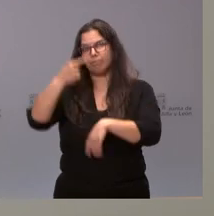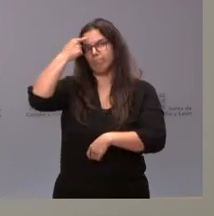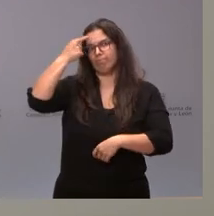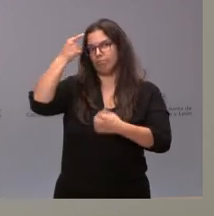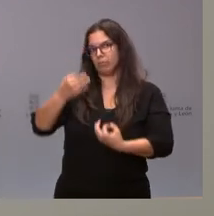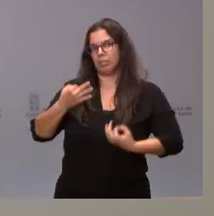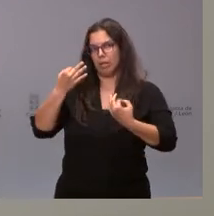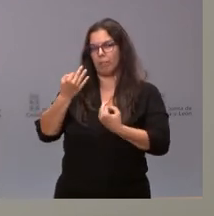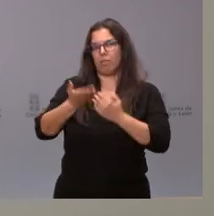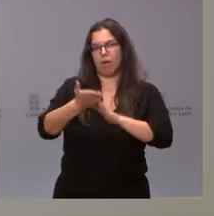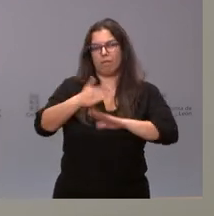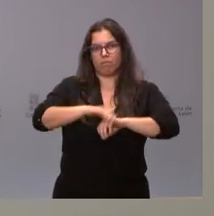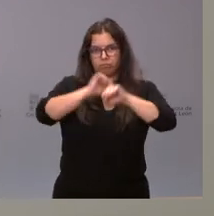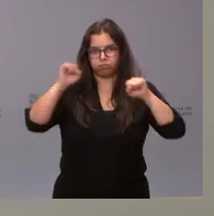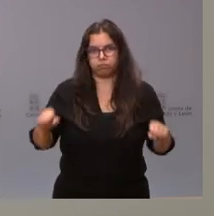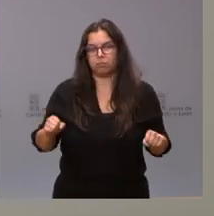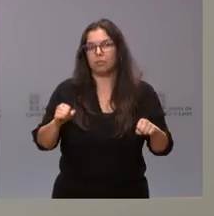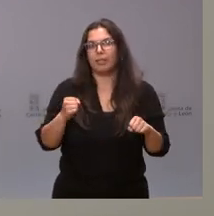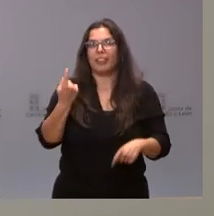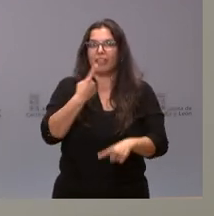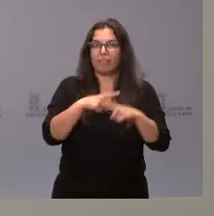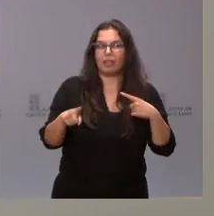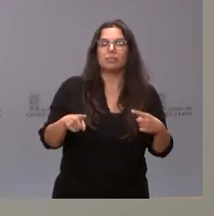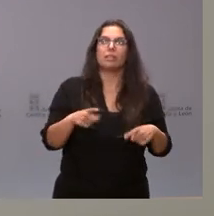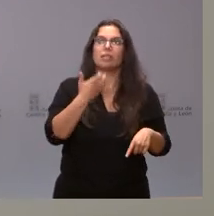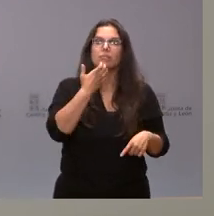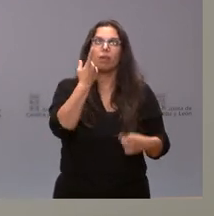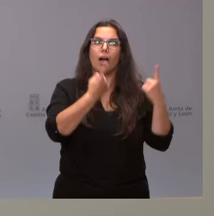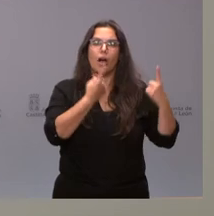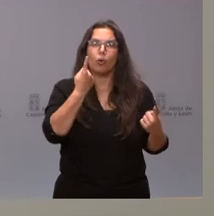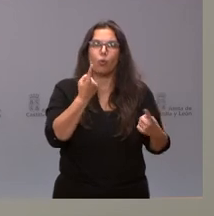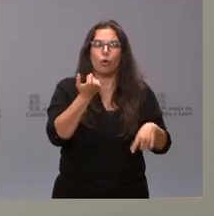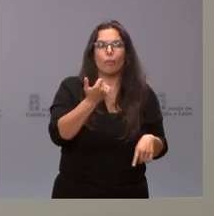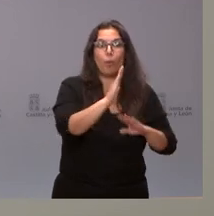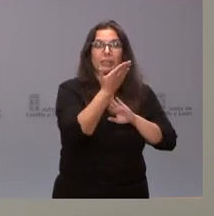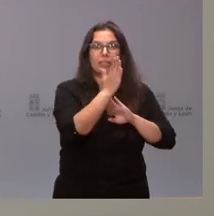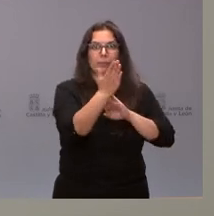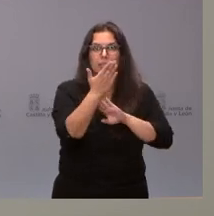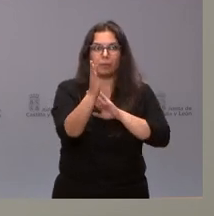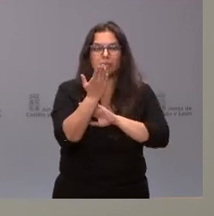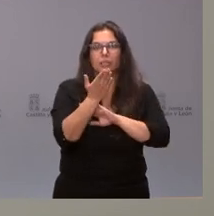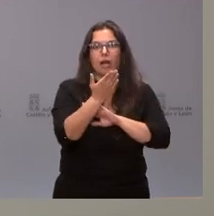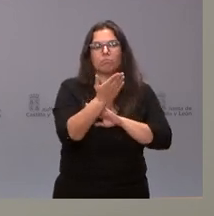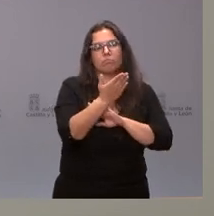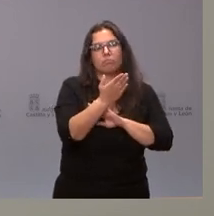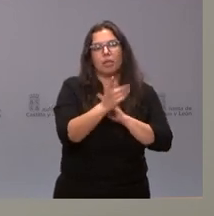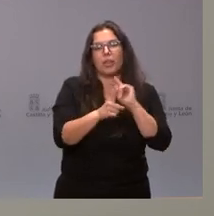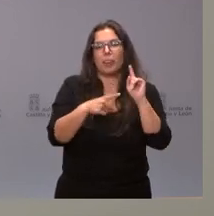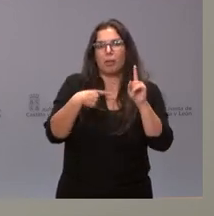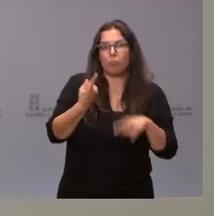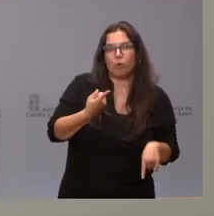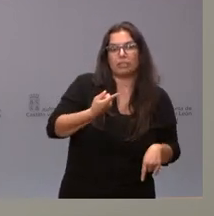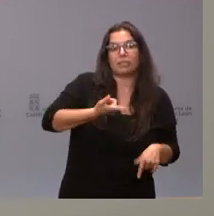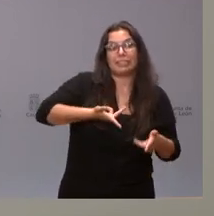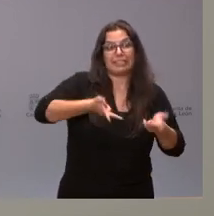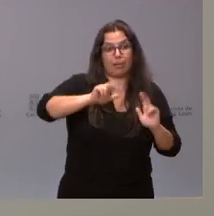consolidando y por tanto una cosa es la inquietud que se puede tener respecto de la presentación de un expediente para su tramitación y otra cosa es